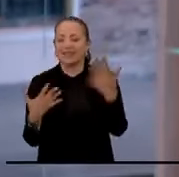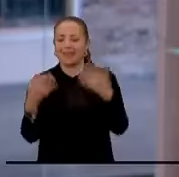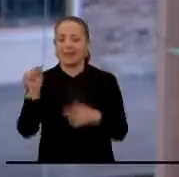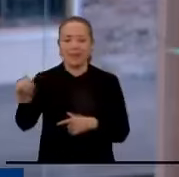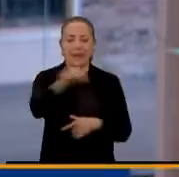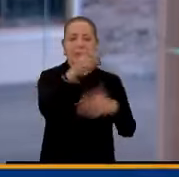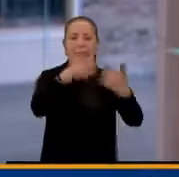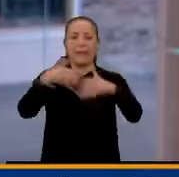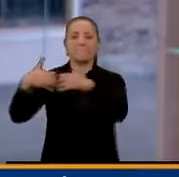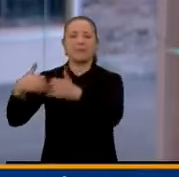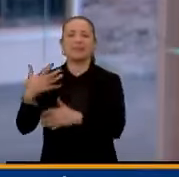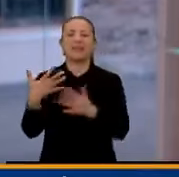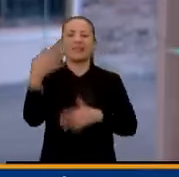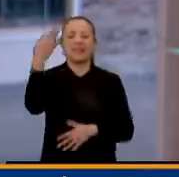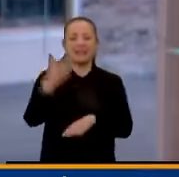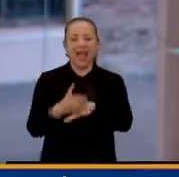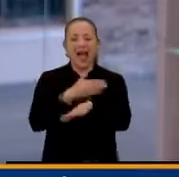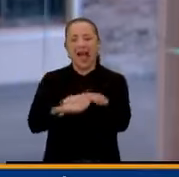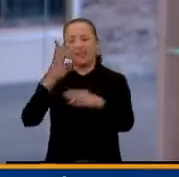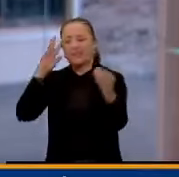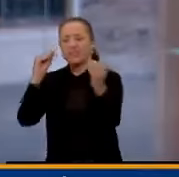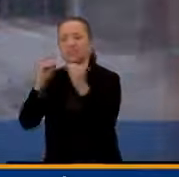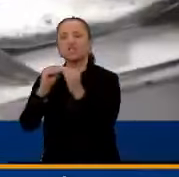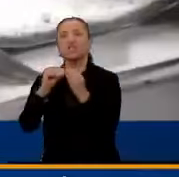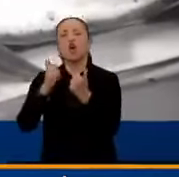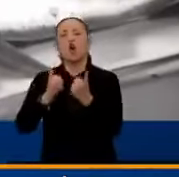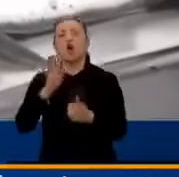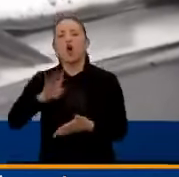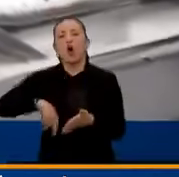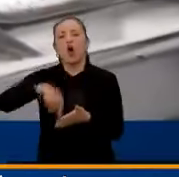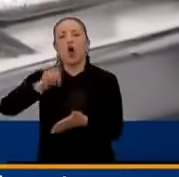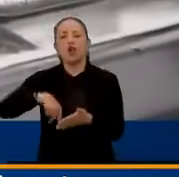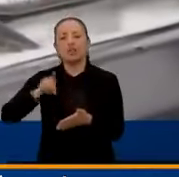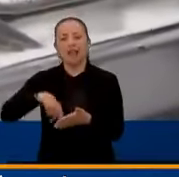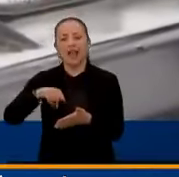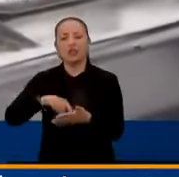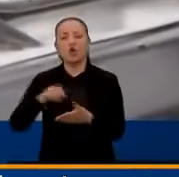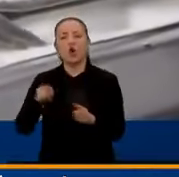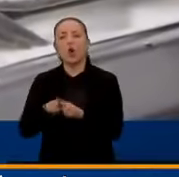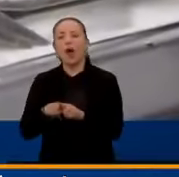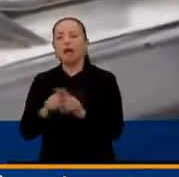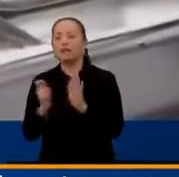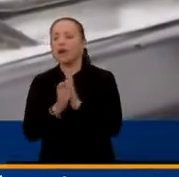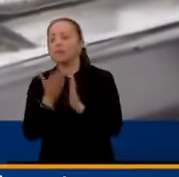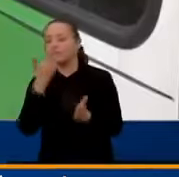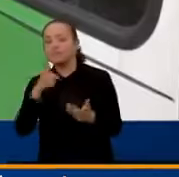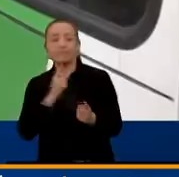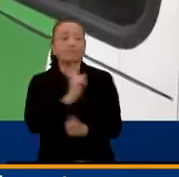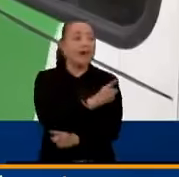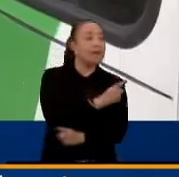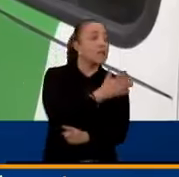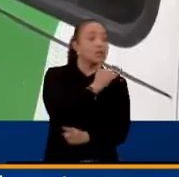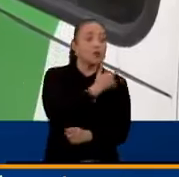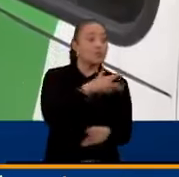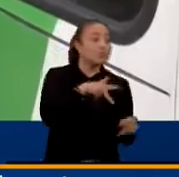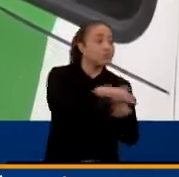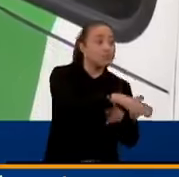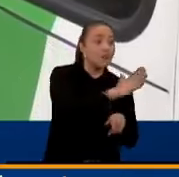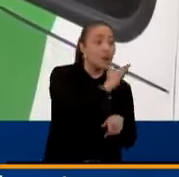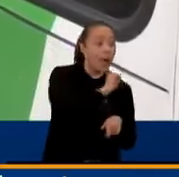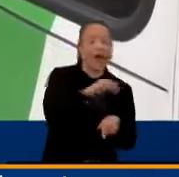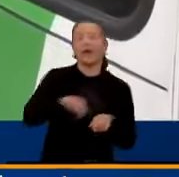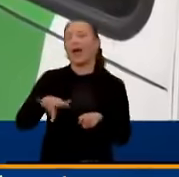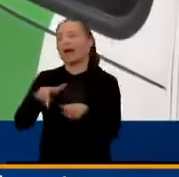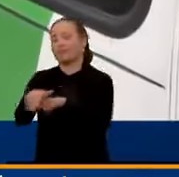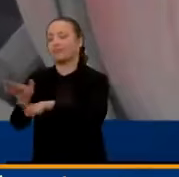contratos de firmeza condicionada, es decir, que reciben el suministro de gas natural siempre y cuando no se presente una contingencia de escasez como la que